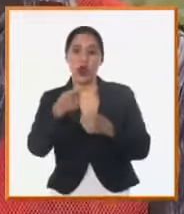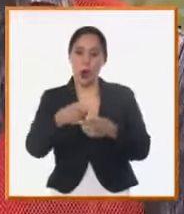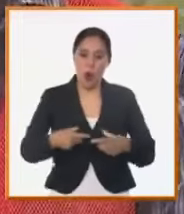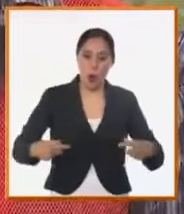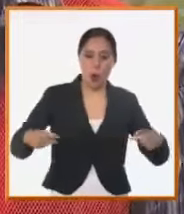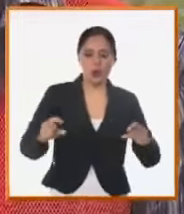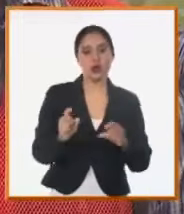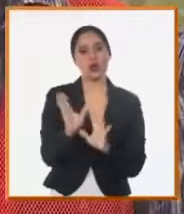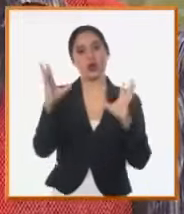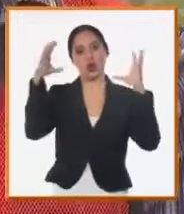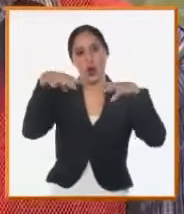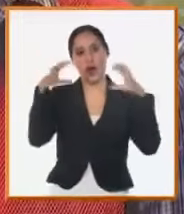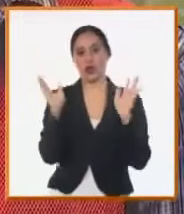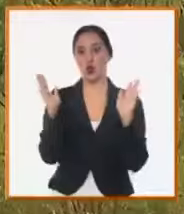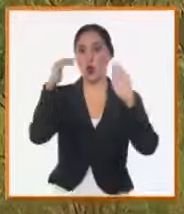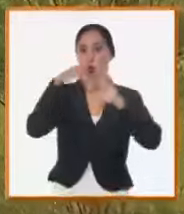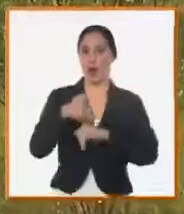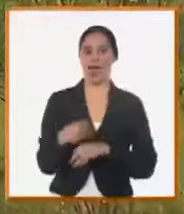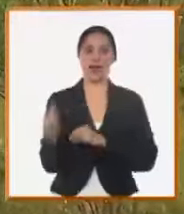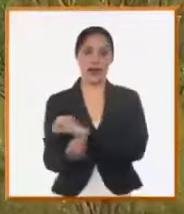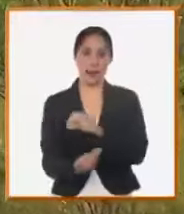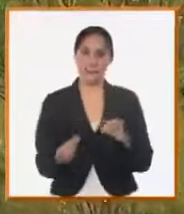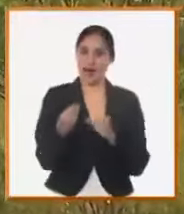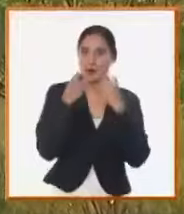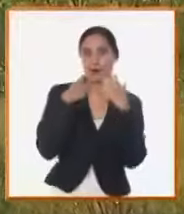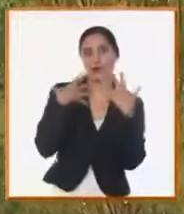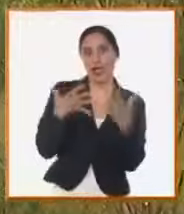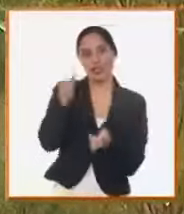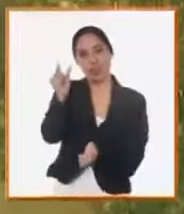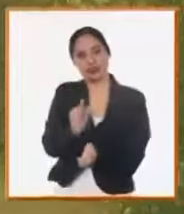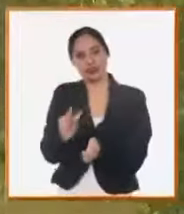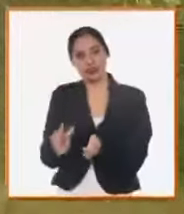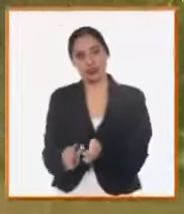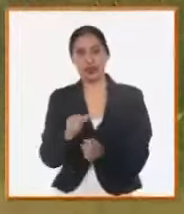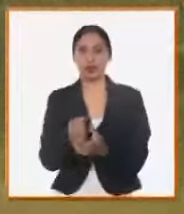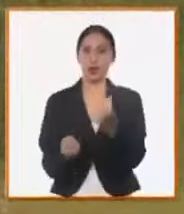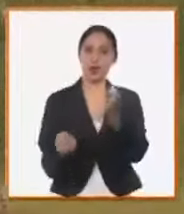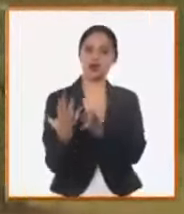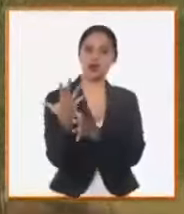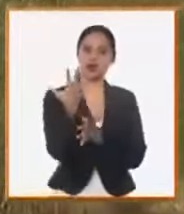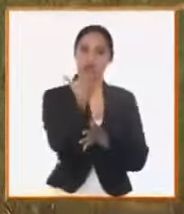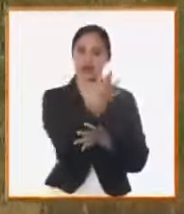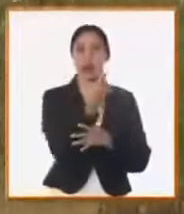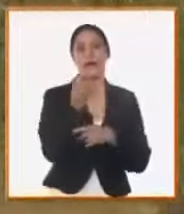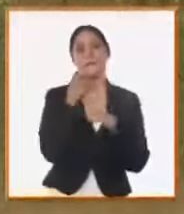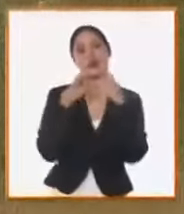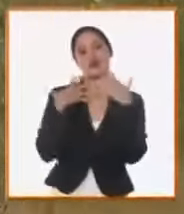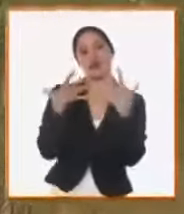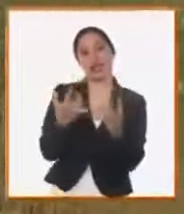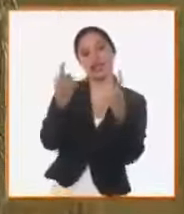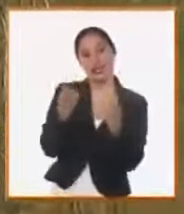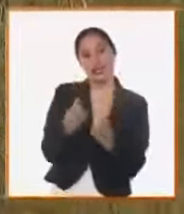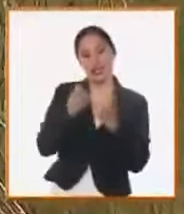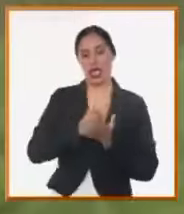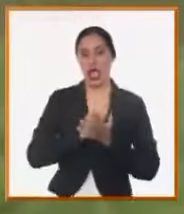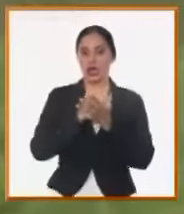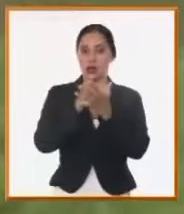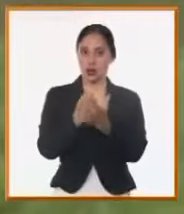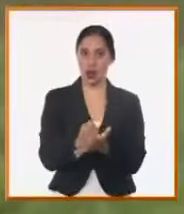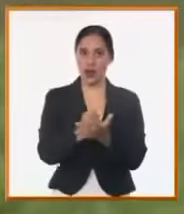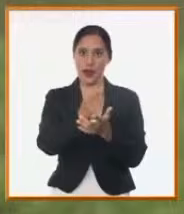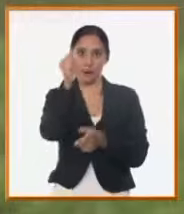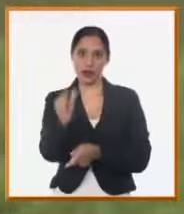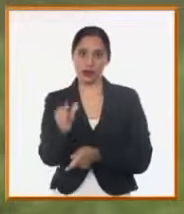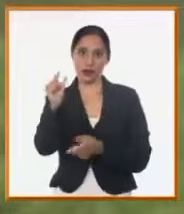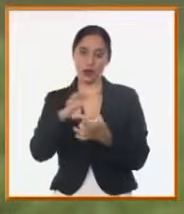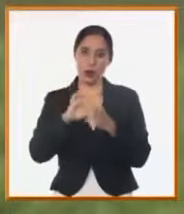llueva no haya que sustituirla ni sacarla de la orilla del río. La finca de plantas proteicas es necesaria para los ganaderos de Guantánamo. Se